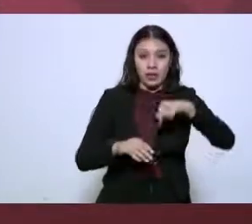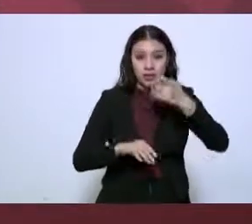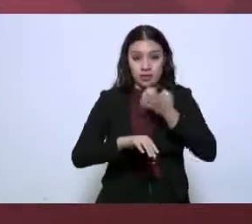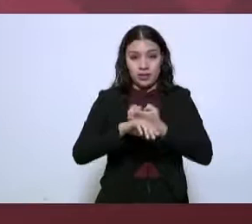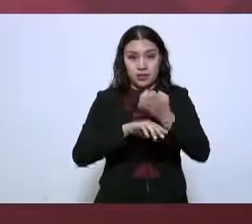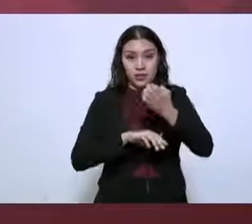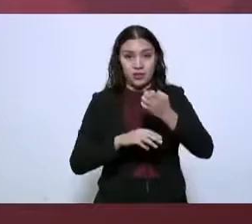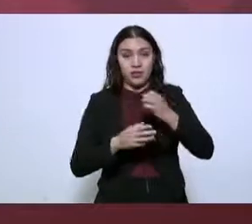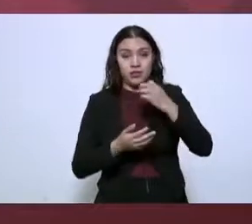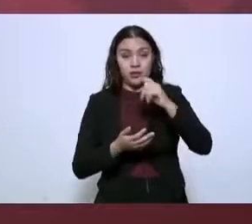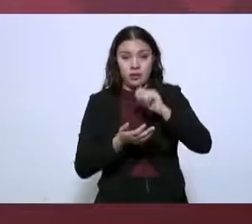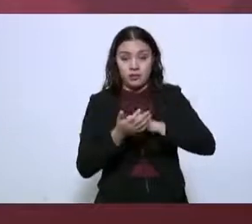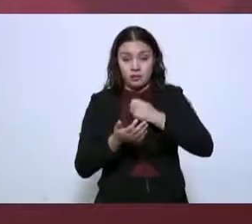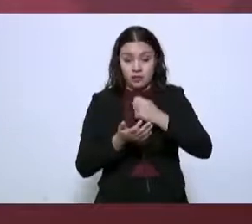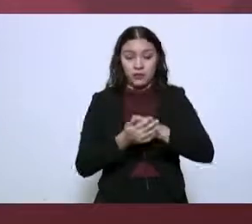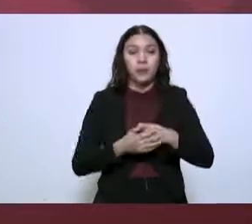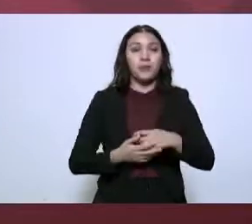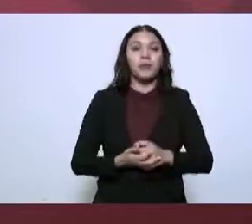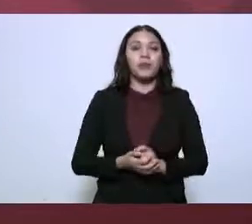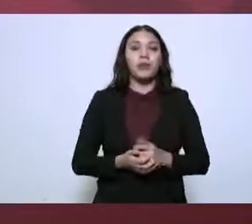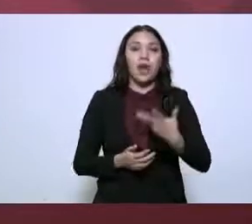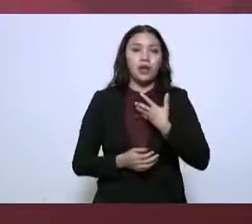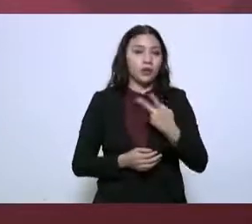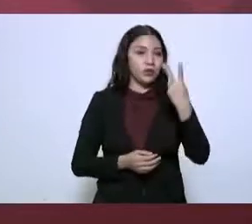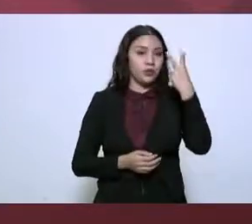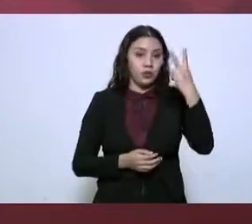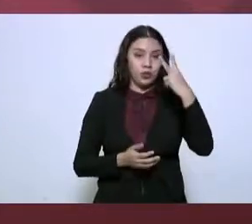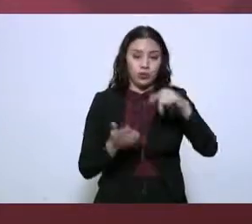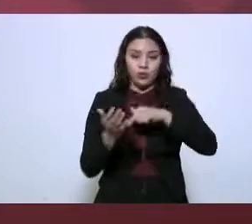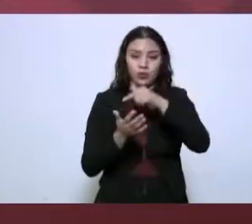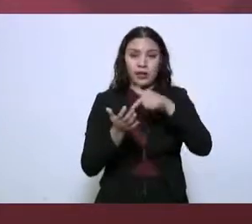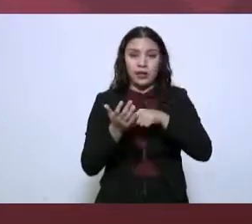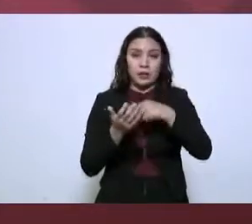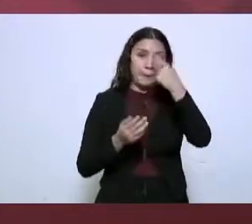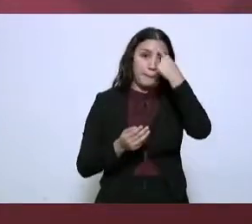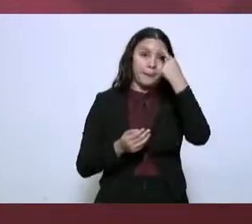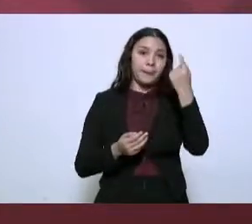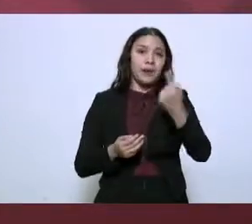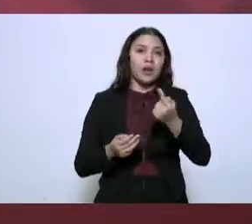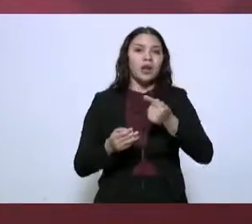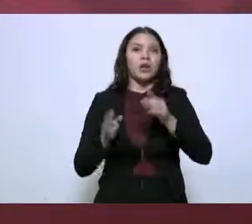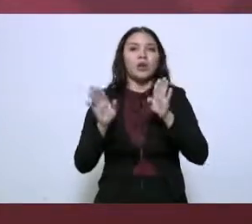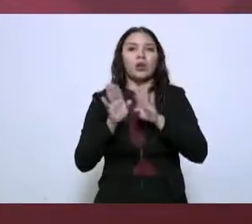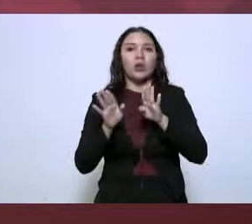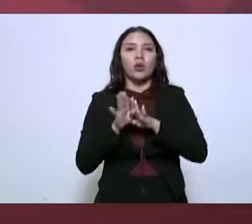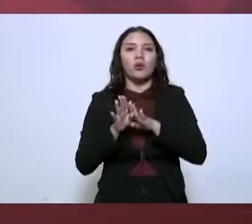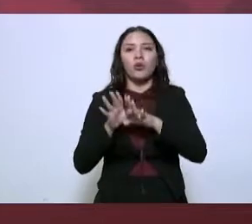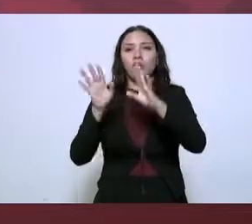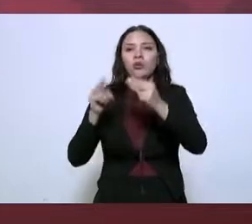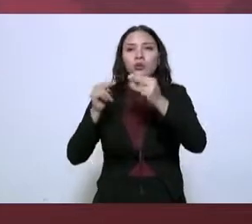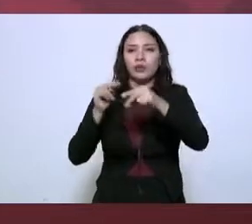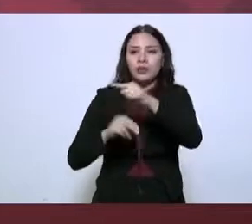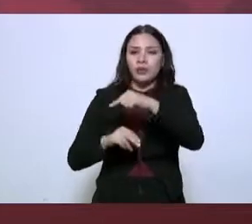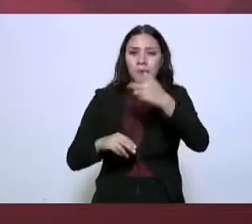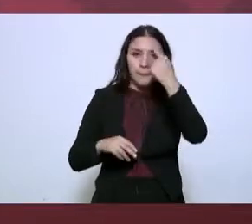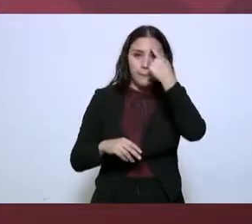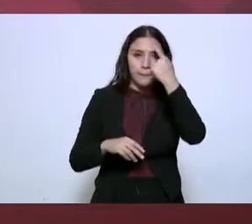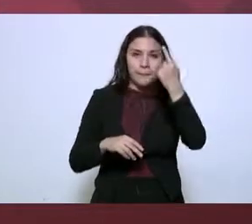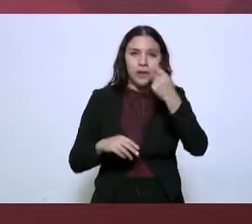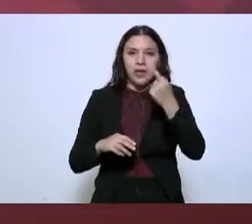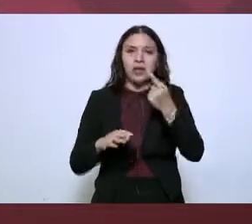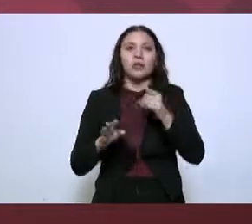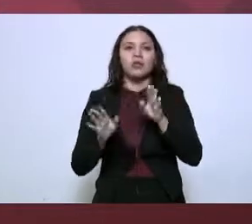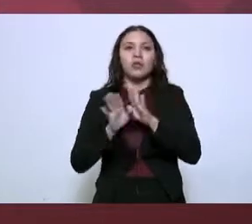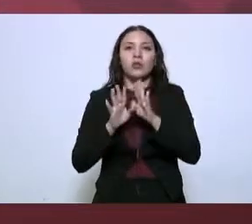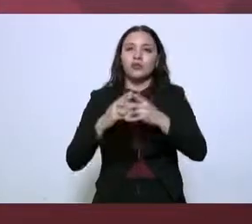dos instalaciones de unidades tipo corporación, lo fue el 16 Regimiento de Caballería